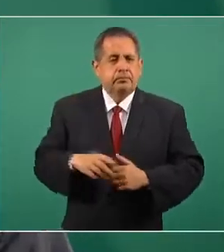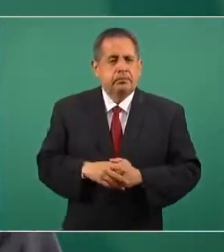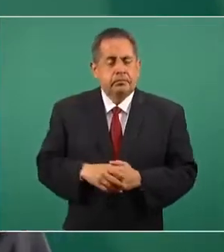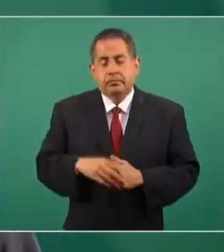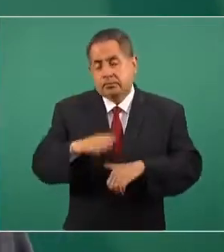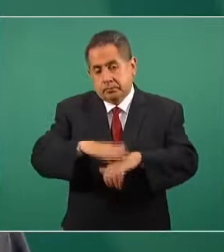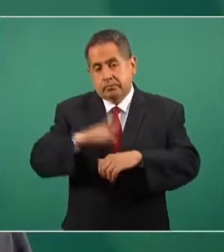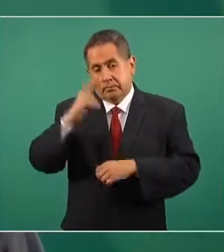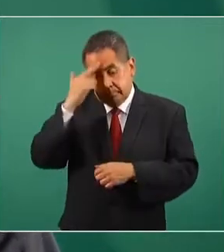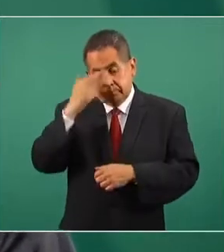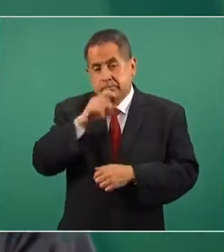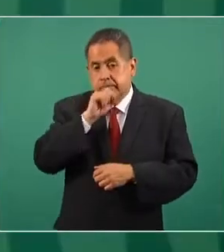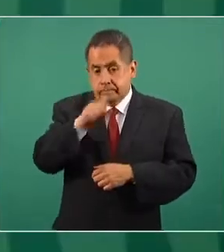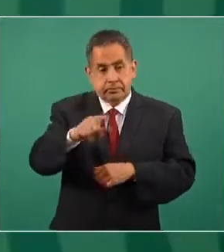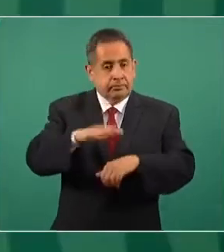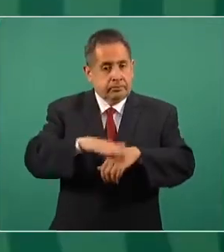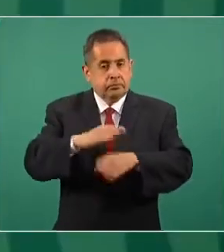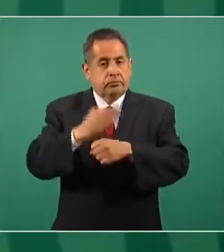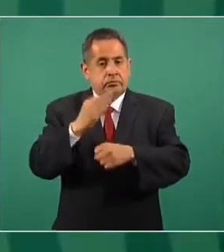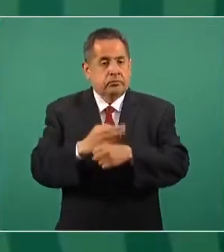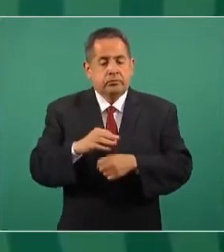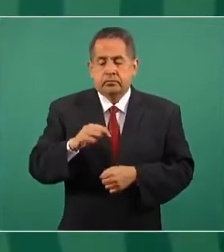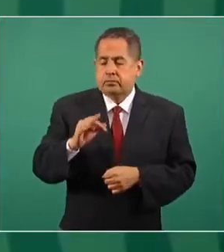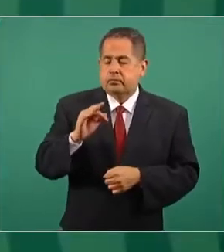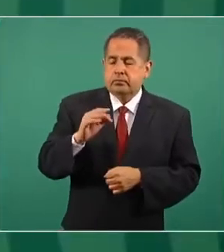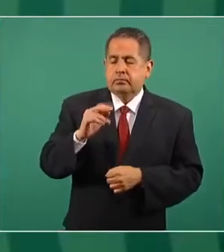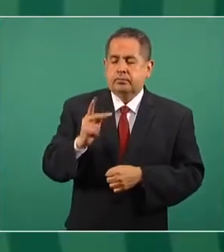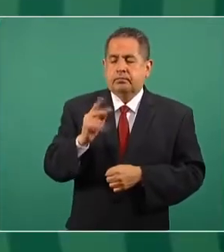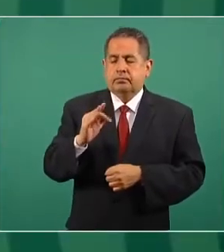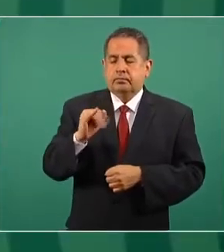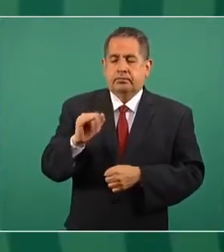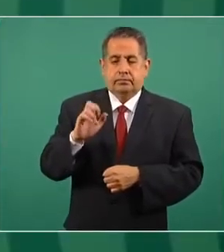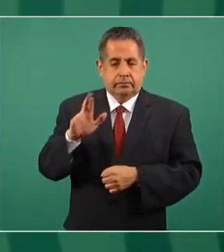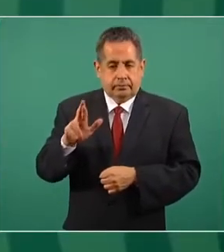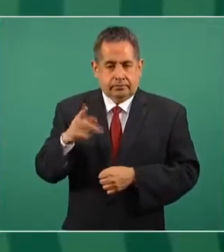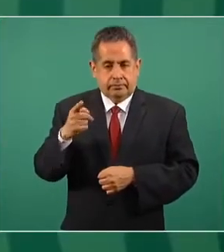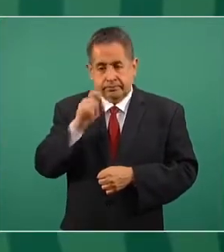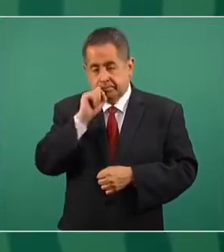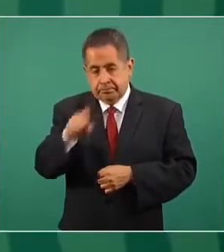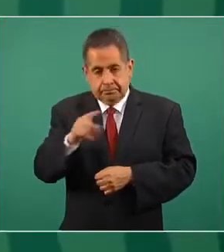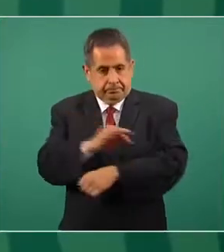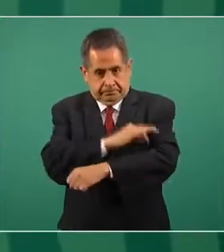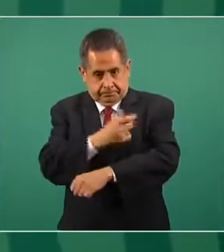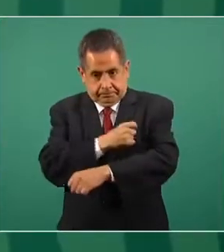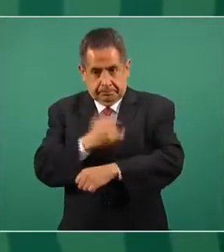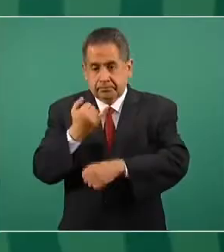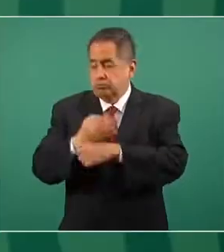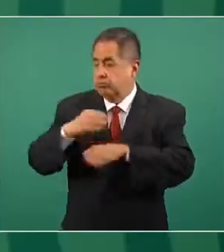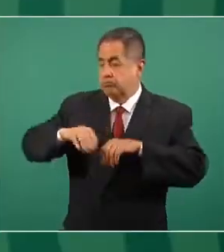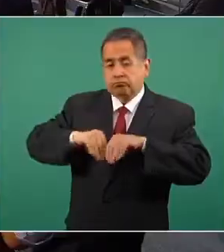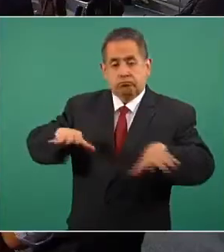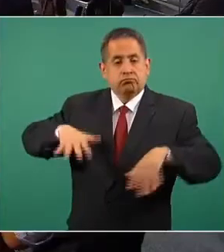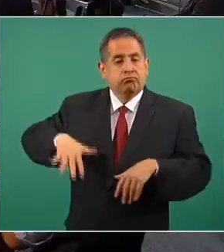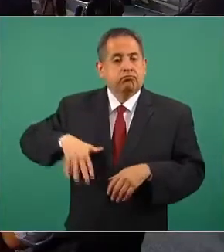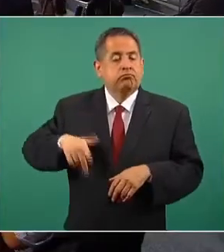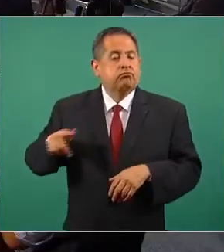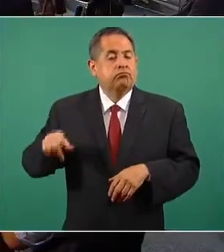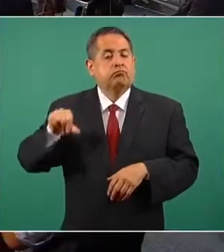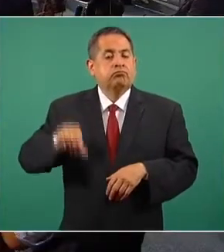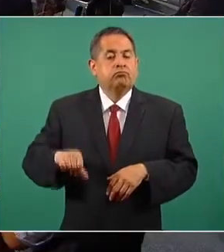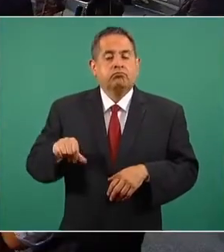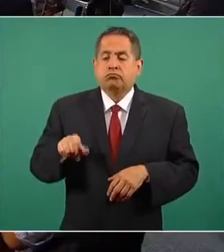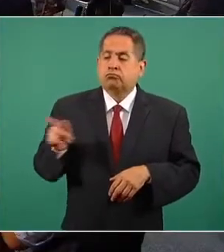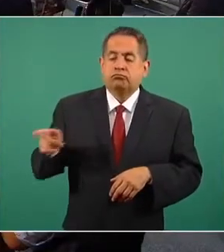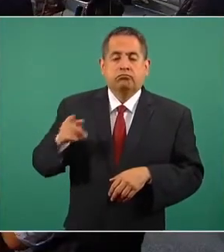Recuérdense bien que estamos ahorita con la vacuna Pfizer y que con este anuncio que hizo hoy el